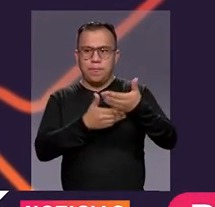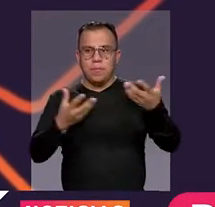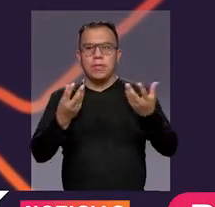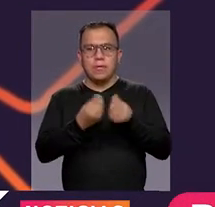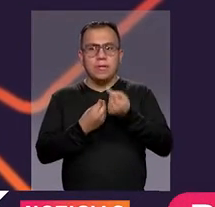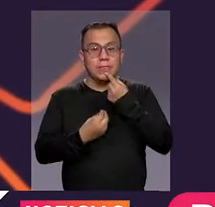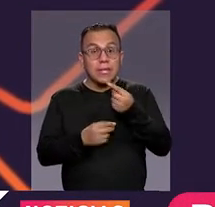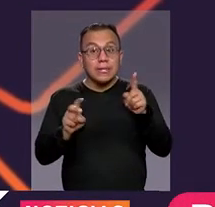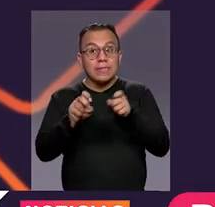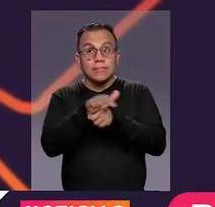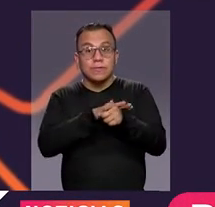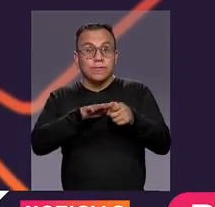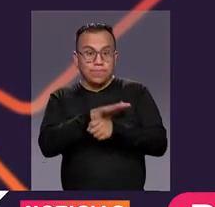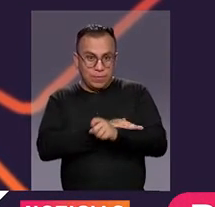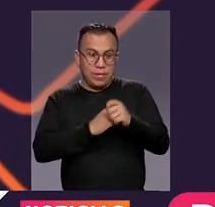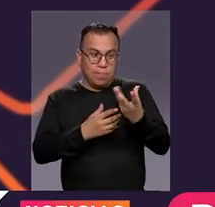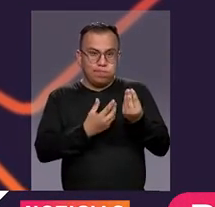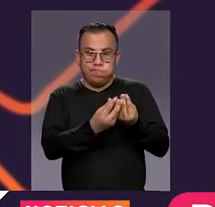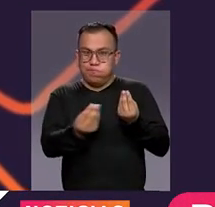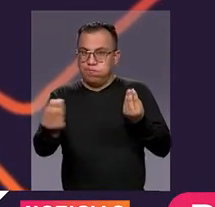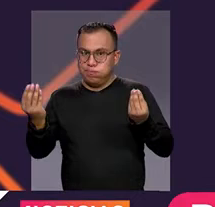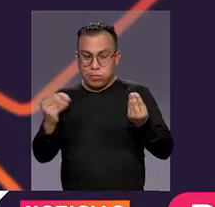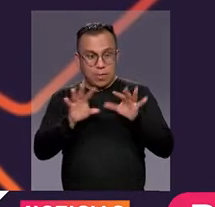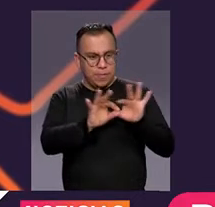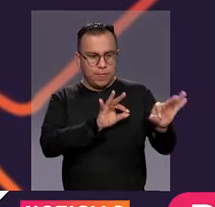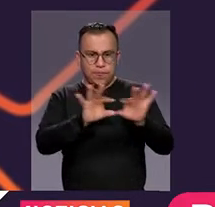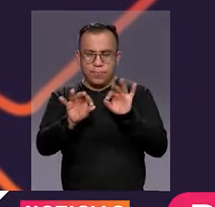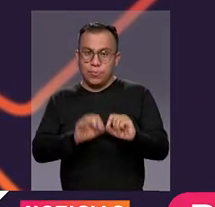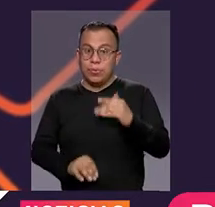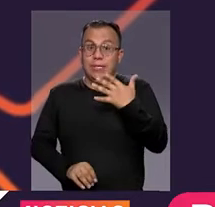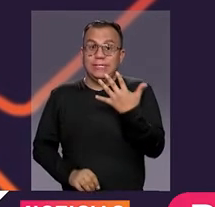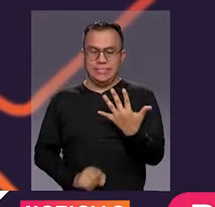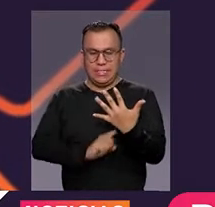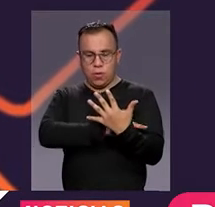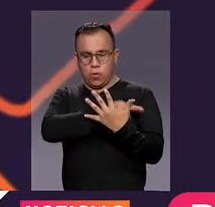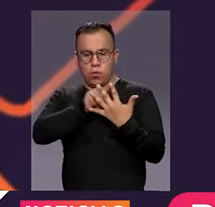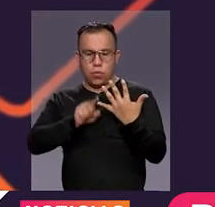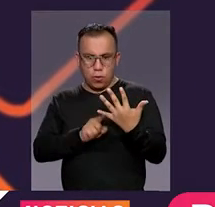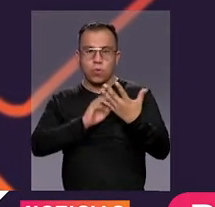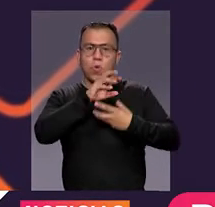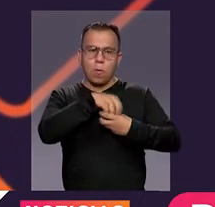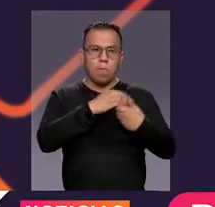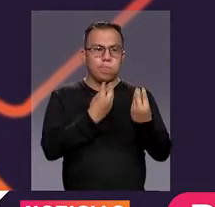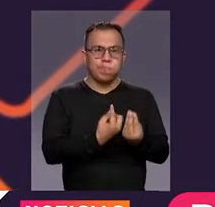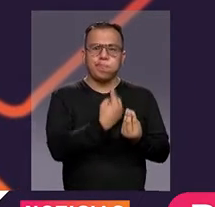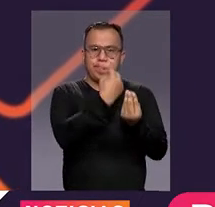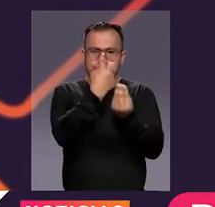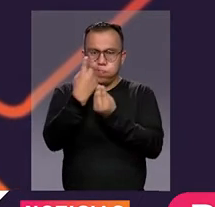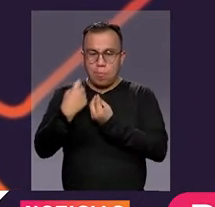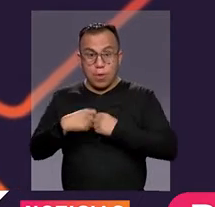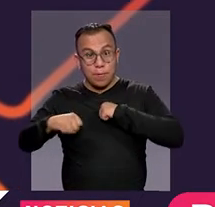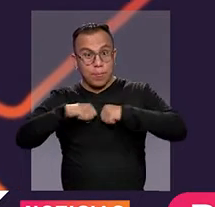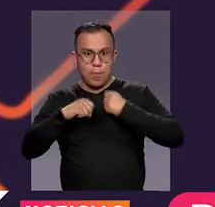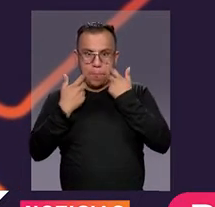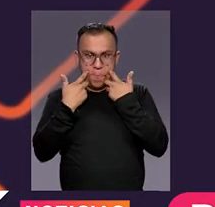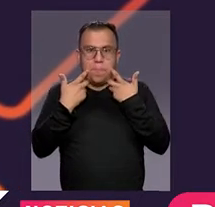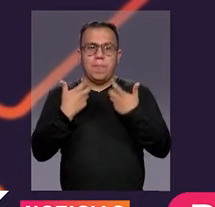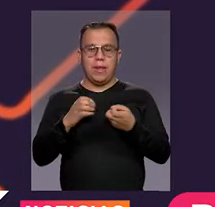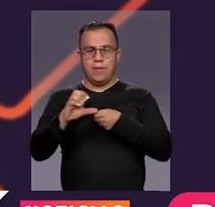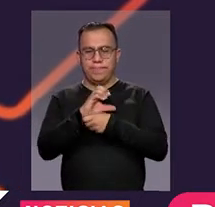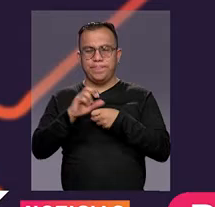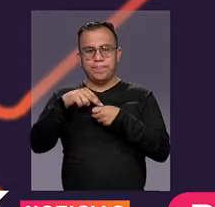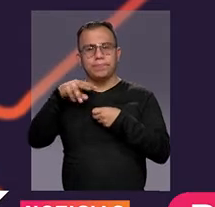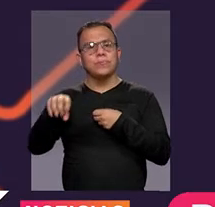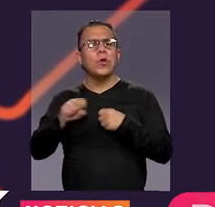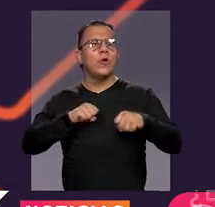establece que en aquellos cargos plurinominales donde se seleccionan más de cinco curules, los partidos políticos, los movimientos significativos de ciudadanos